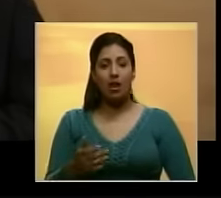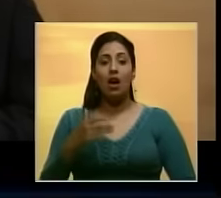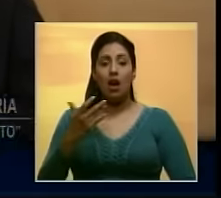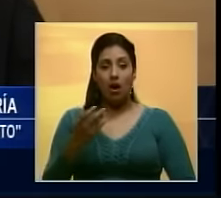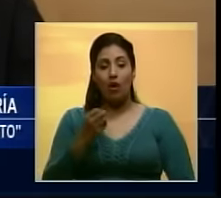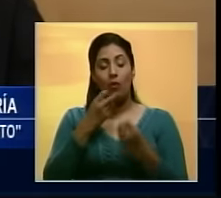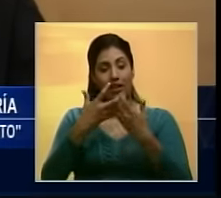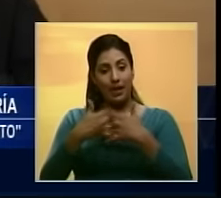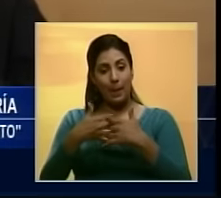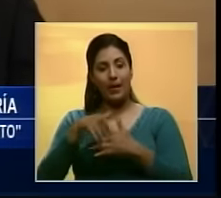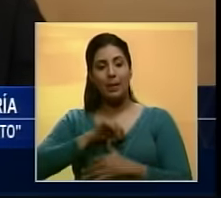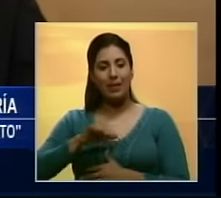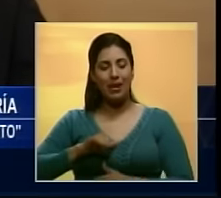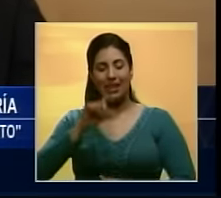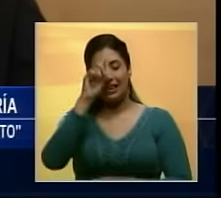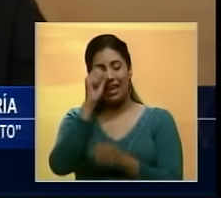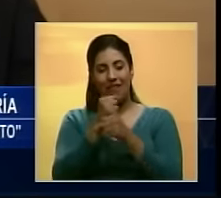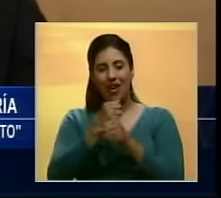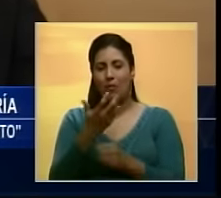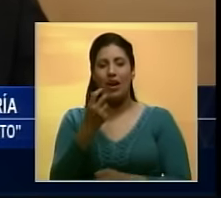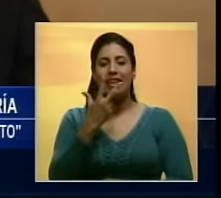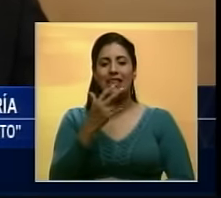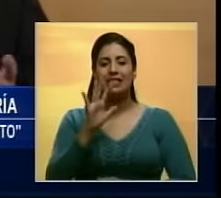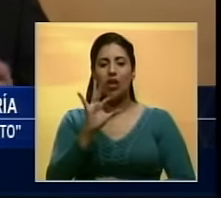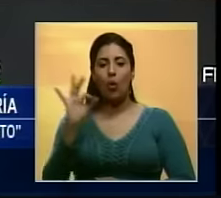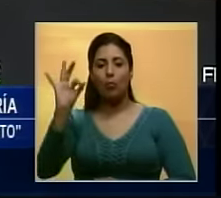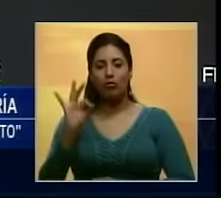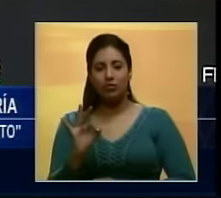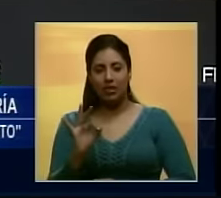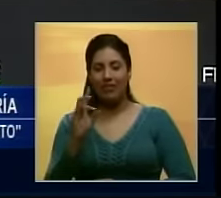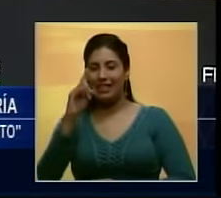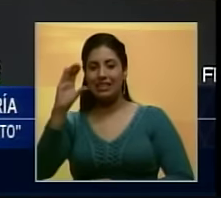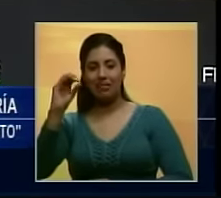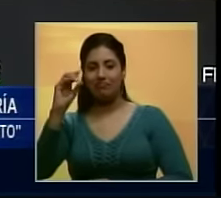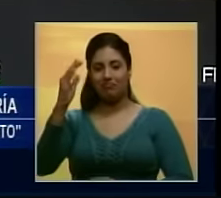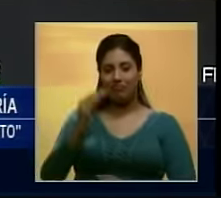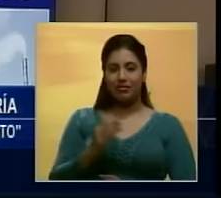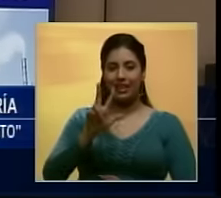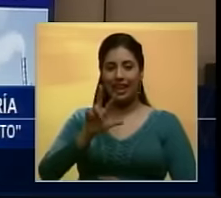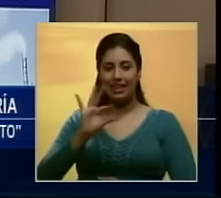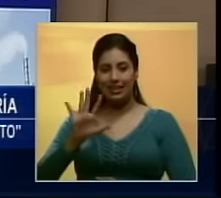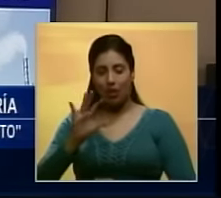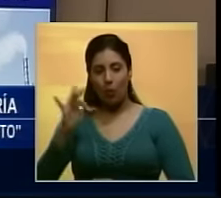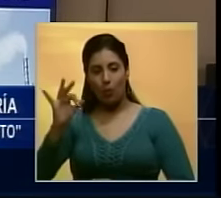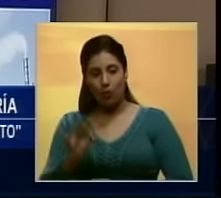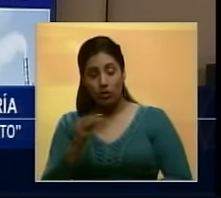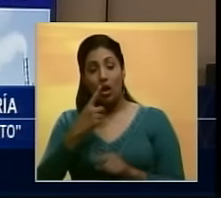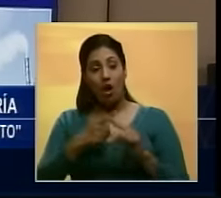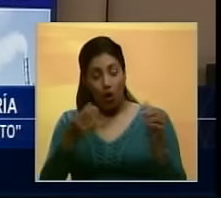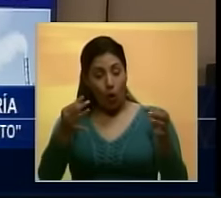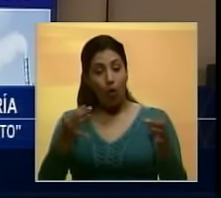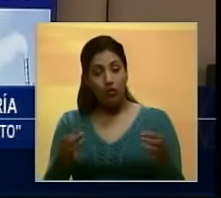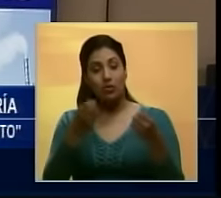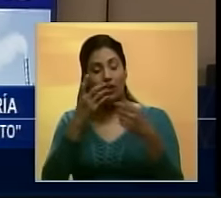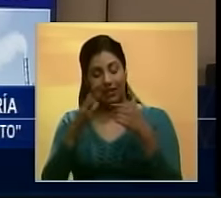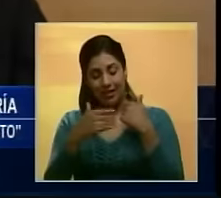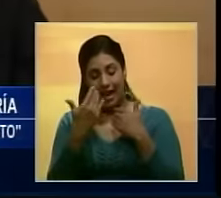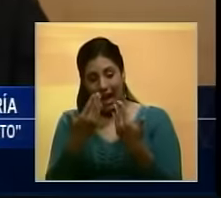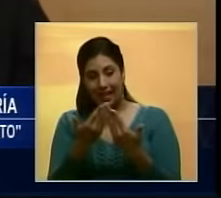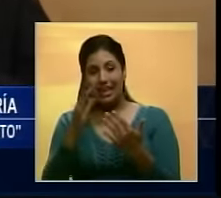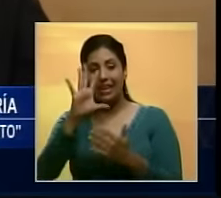Recalcó que las empresas trabajan el 35% de su capacidad instalada, con una inflación anualizada extraoficial cercana al